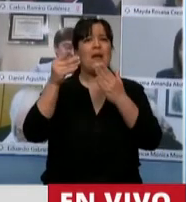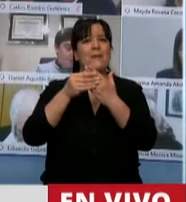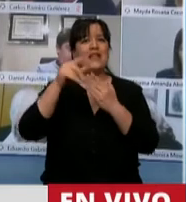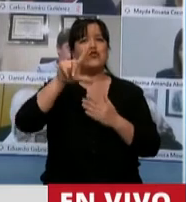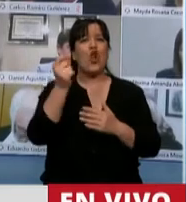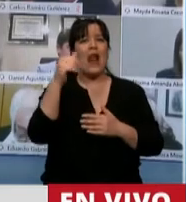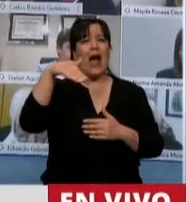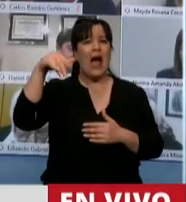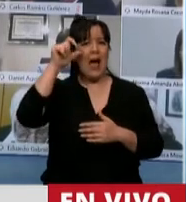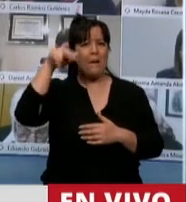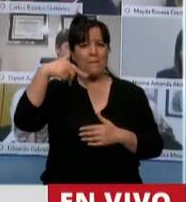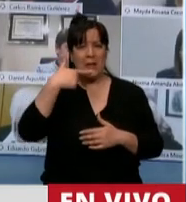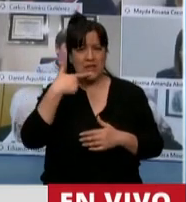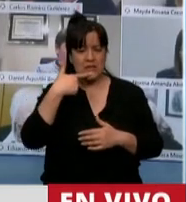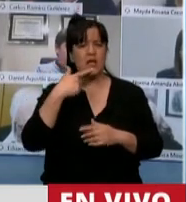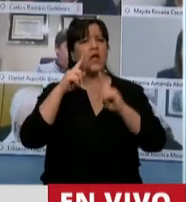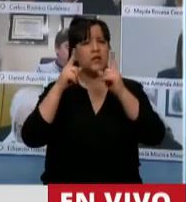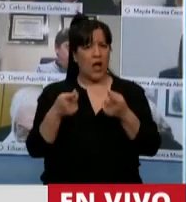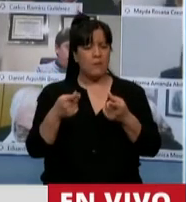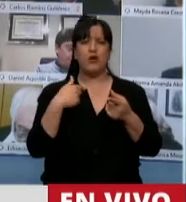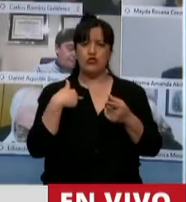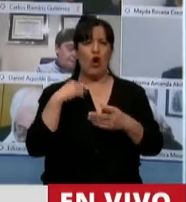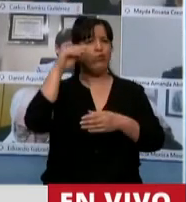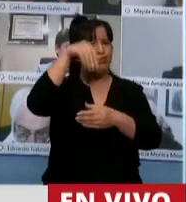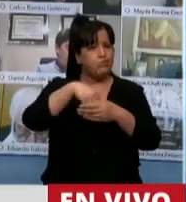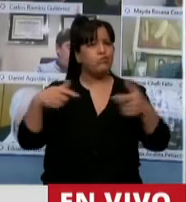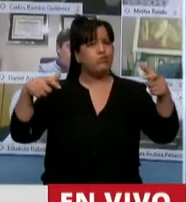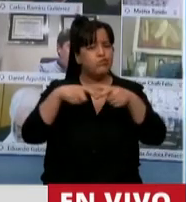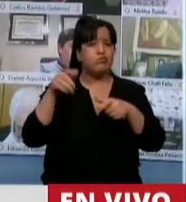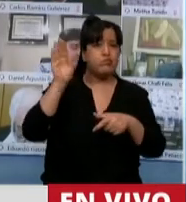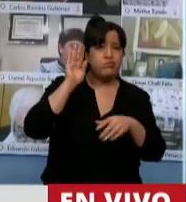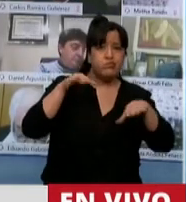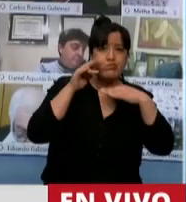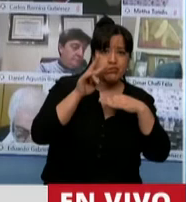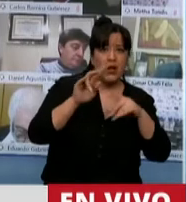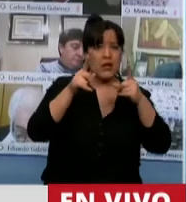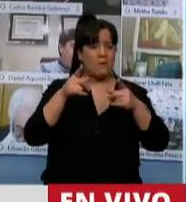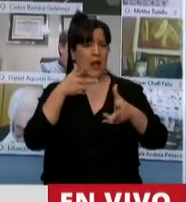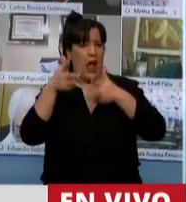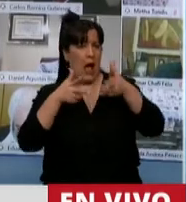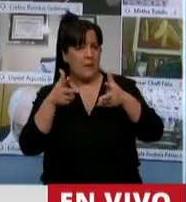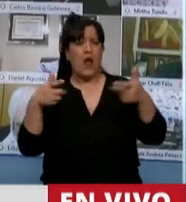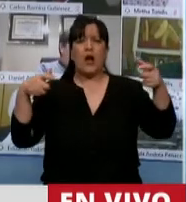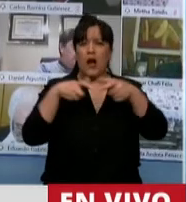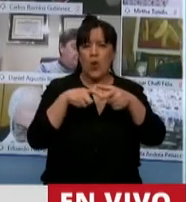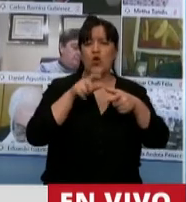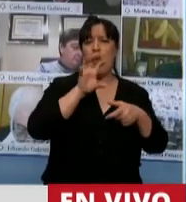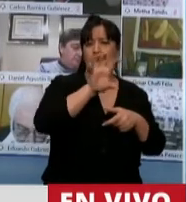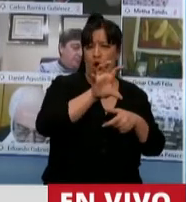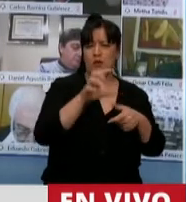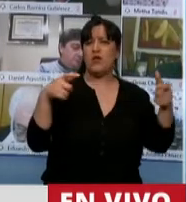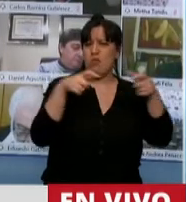las reuniones que pudimos tener, que participé como escucho participante activa desde reuniones provinciales